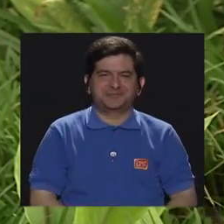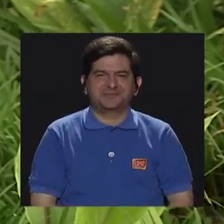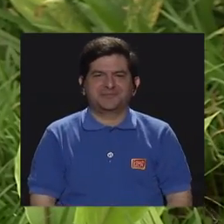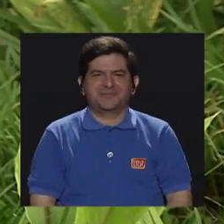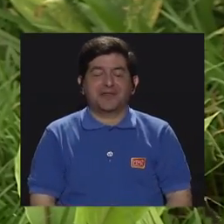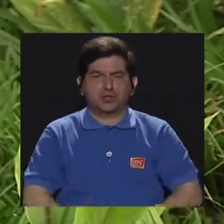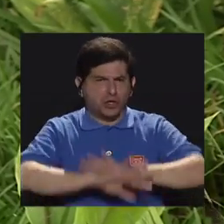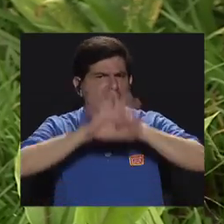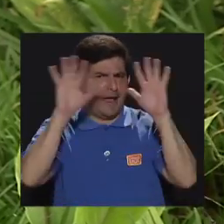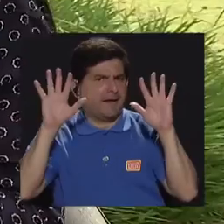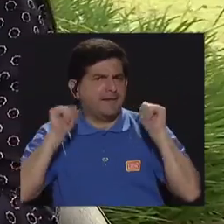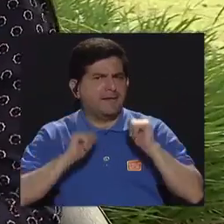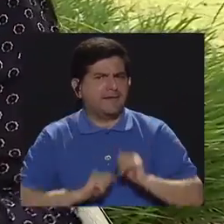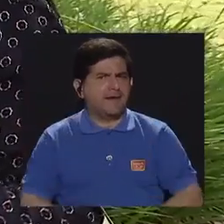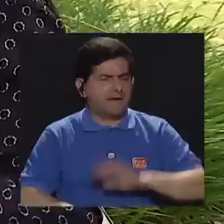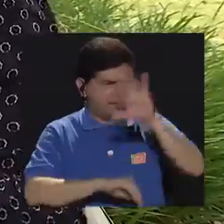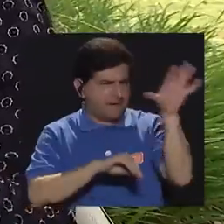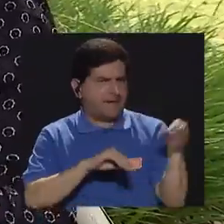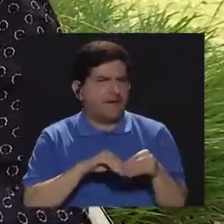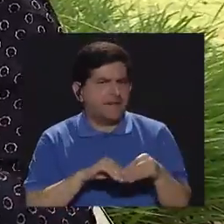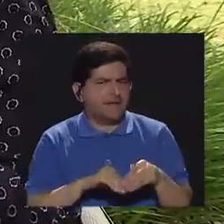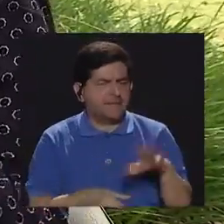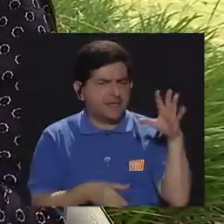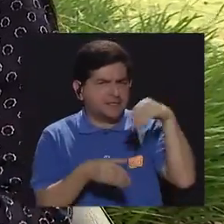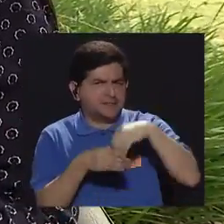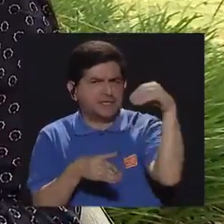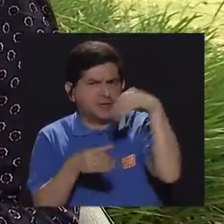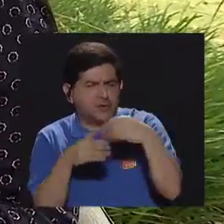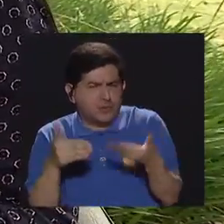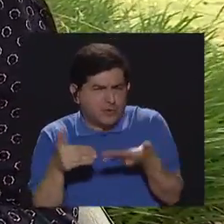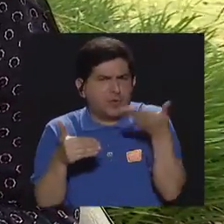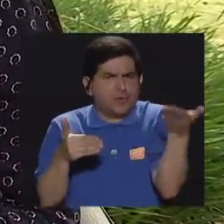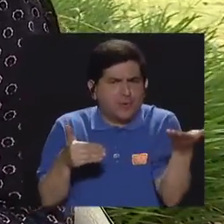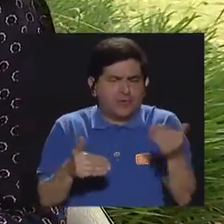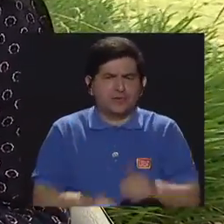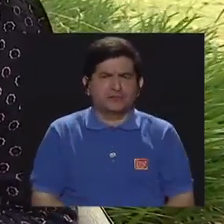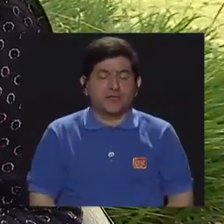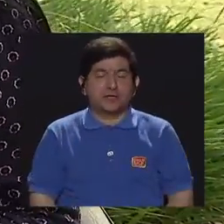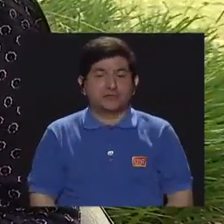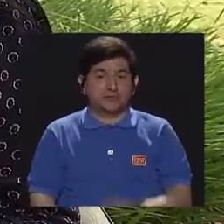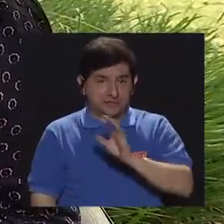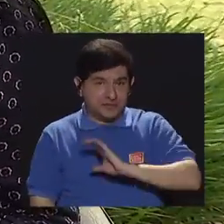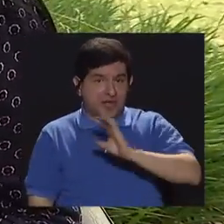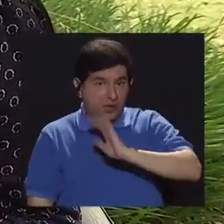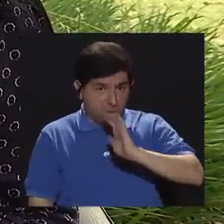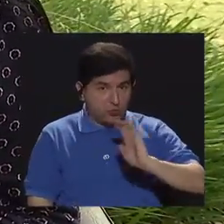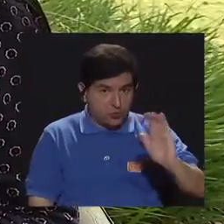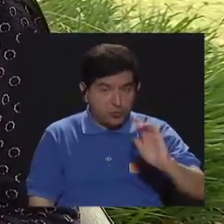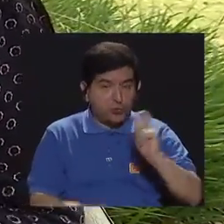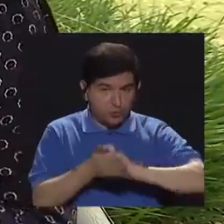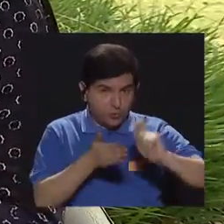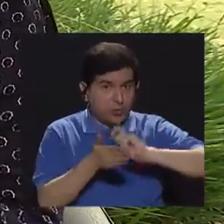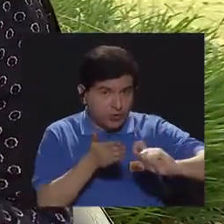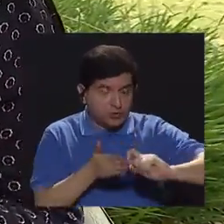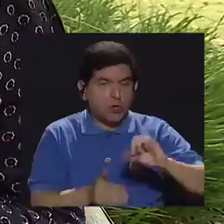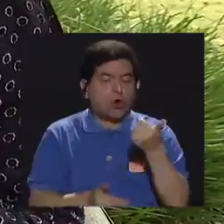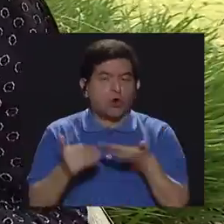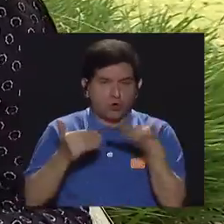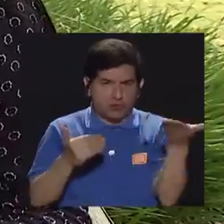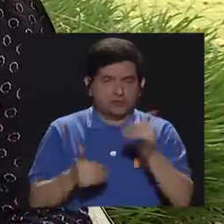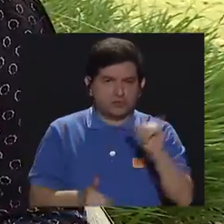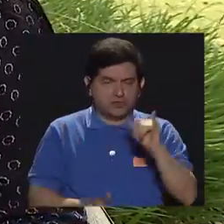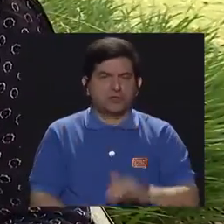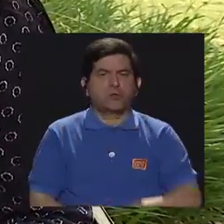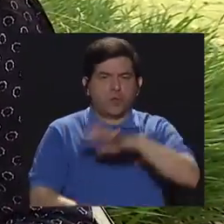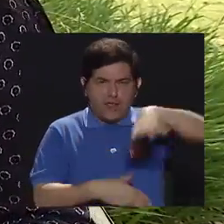que quede claro entonces que además hay que incorporarle otros elementos, por ejemplo, el comportamiento del niño en la escuela y otros que tienen que